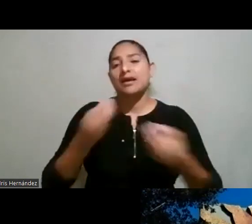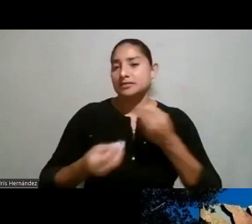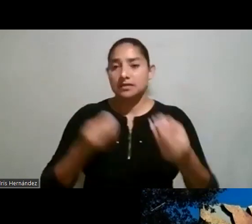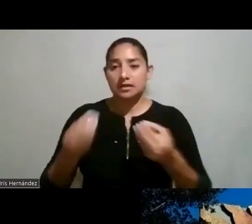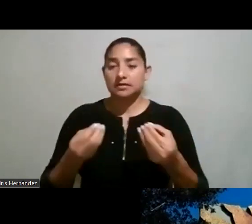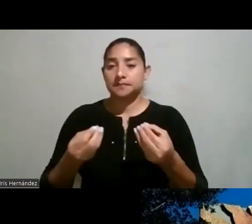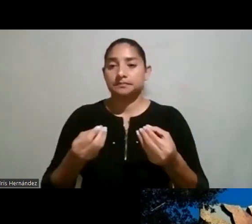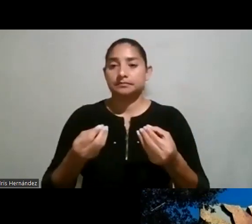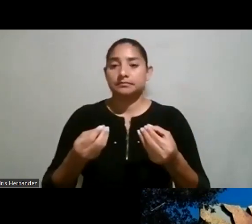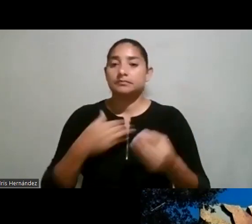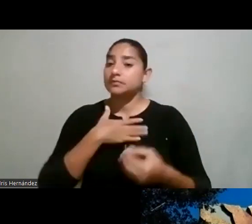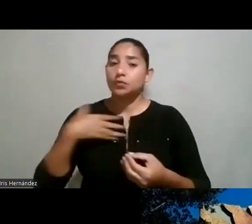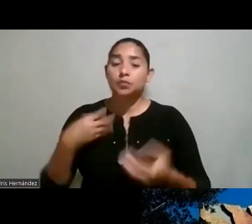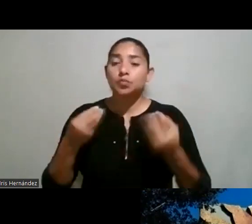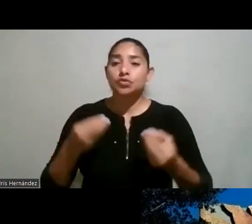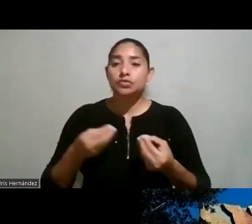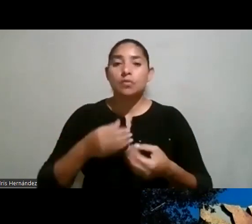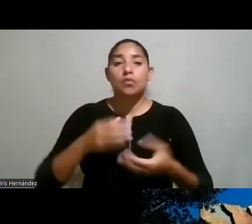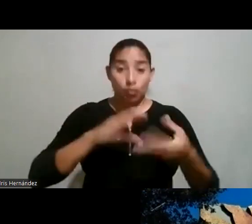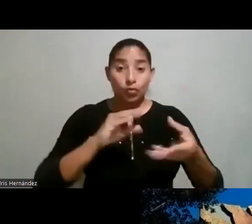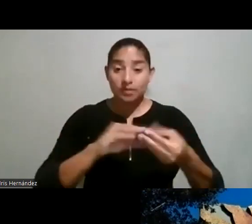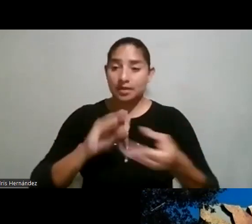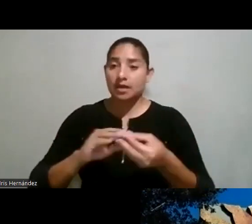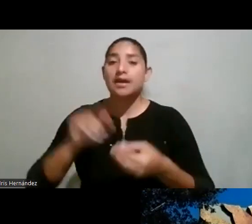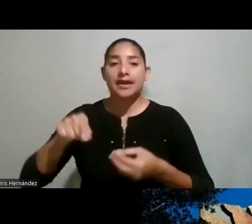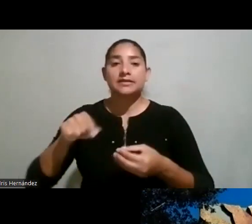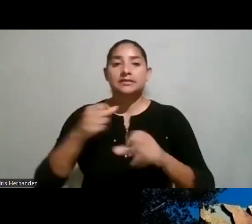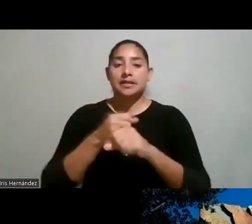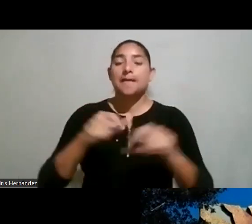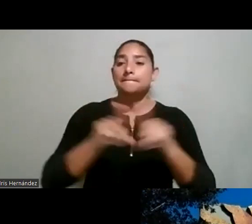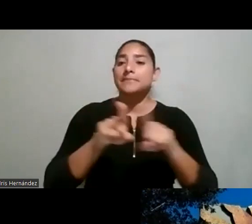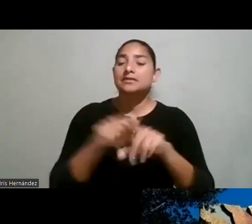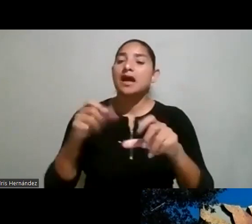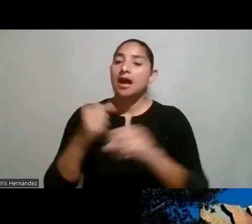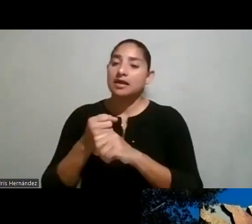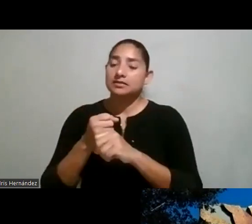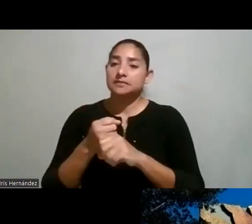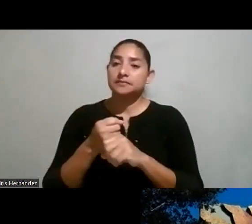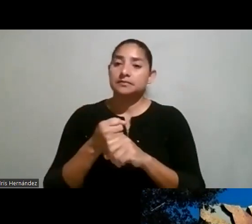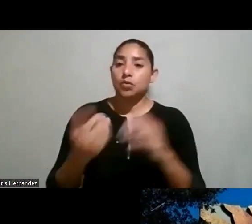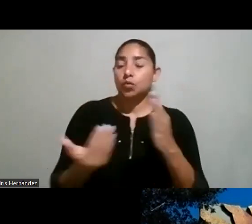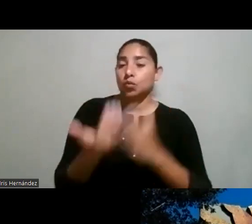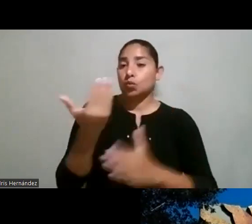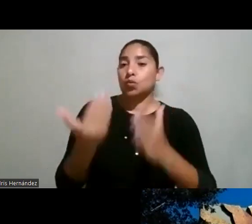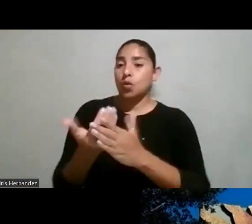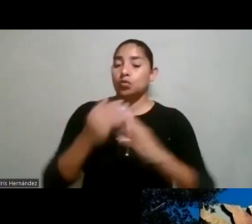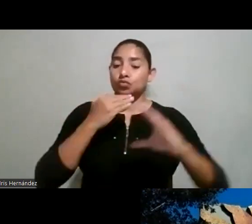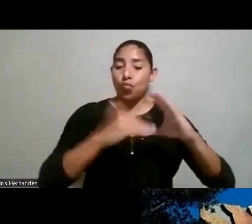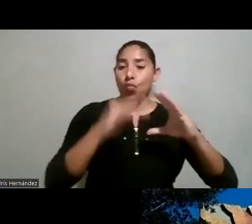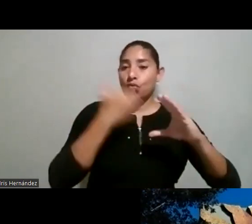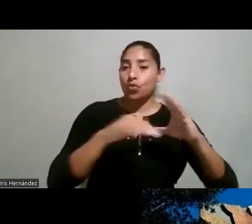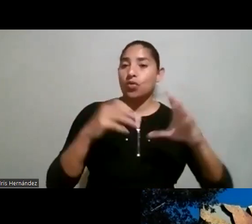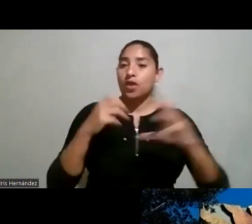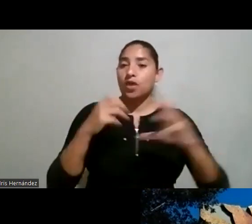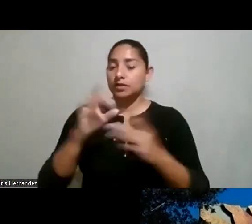nos agrada mucho comentarles verdad que también este elemento está siendo considerado en los nuevos currículos que se está haciendo